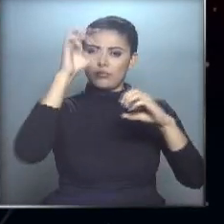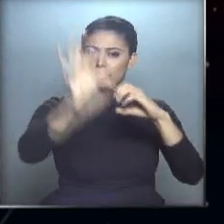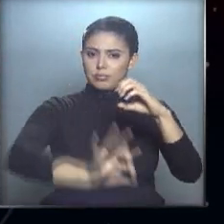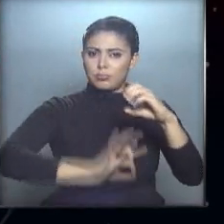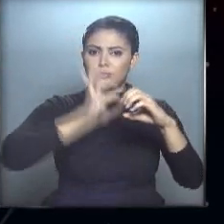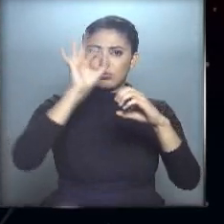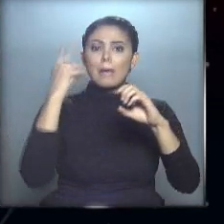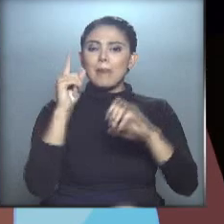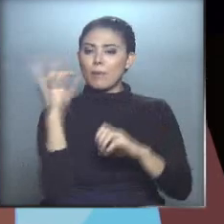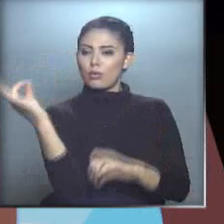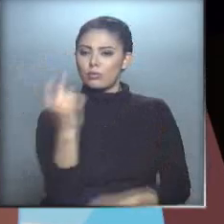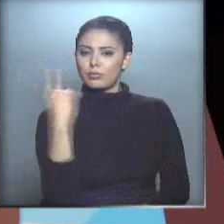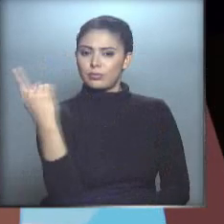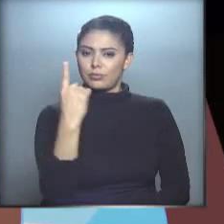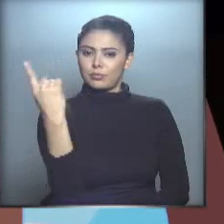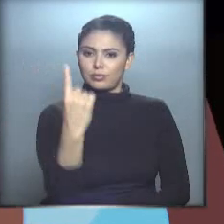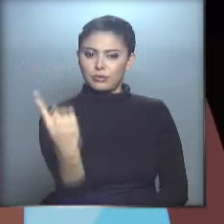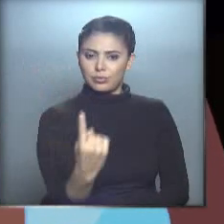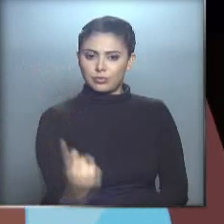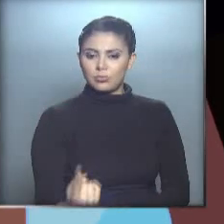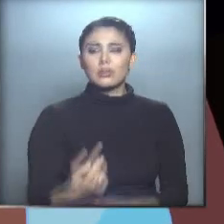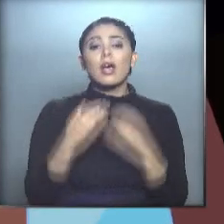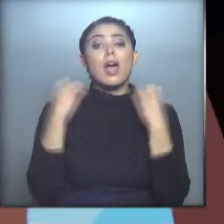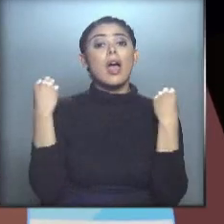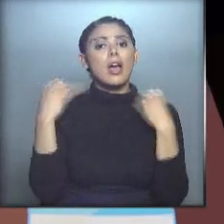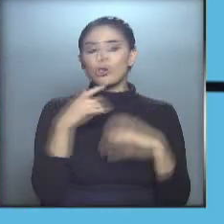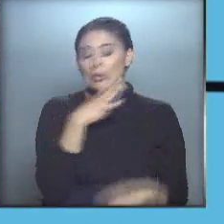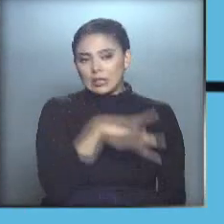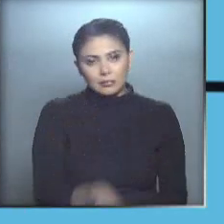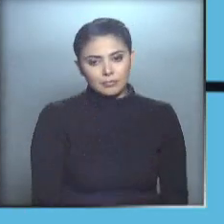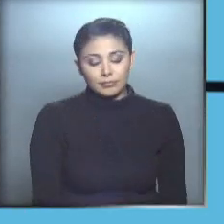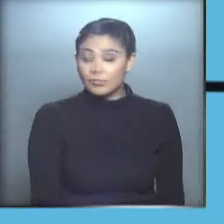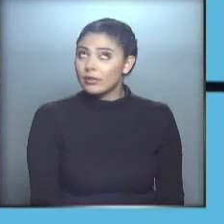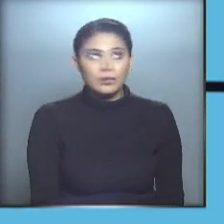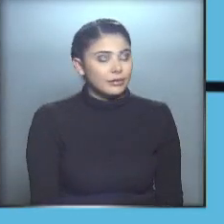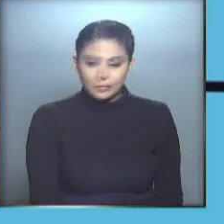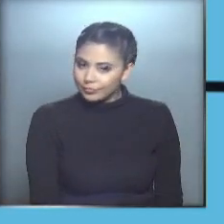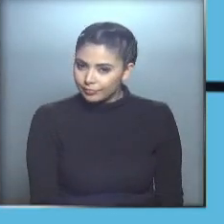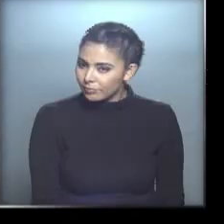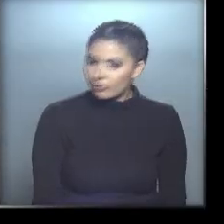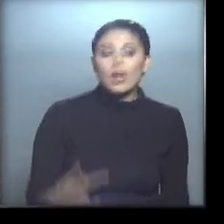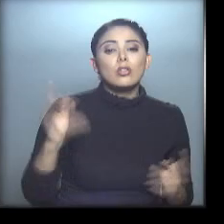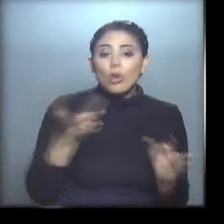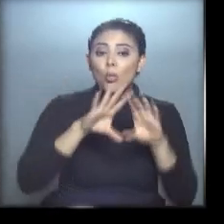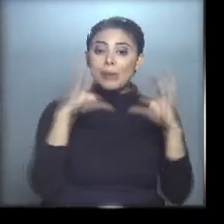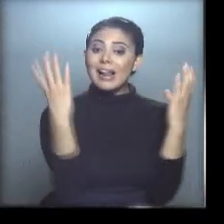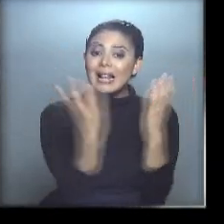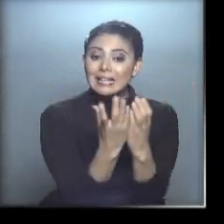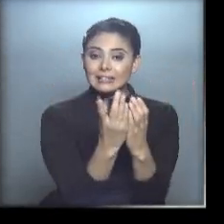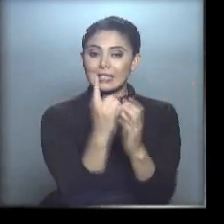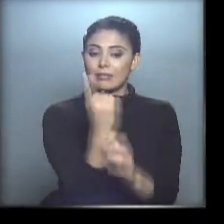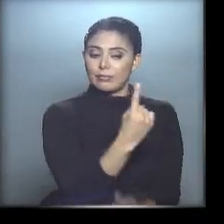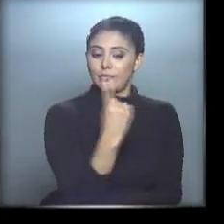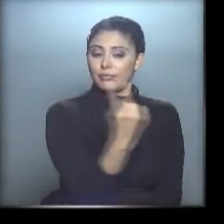vueltas sobre sí mismos. ¡Ah! No entendí nada. Los planetas giran